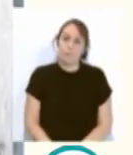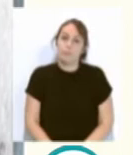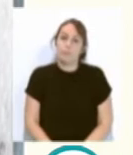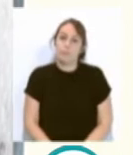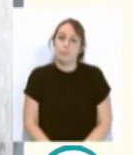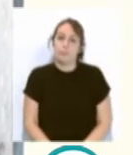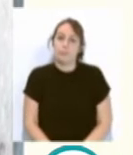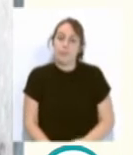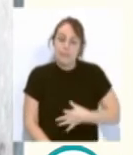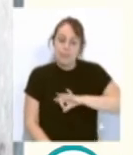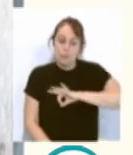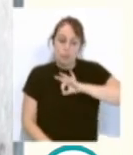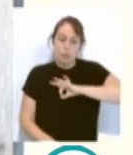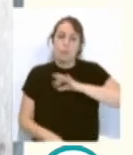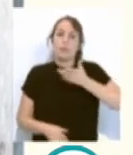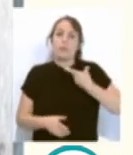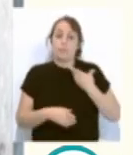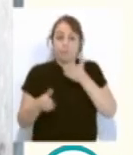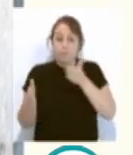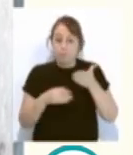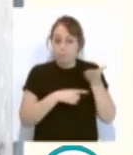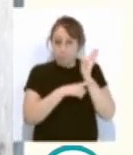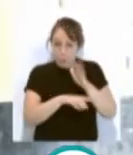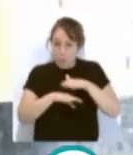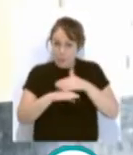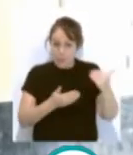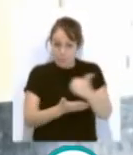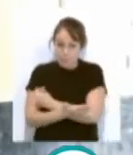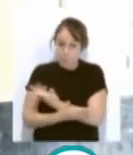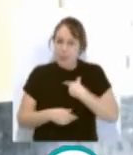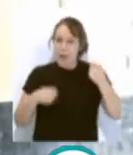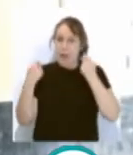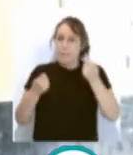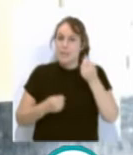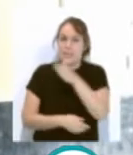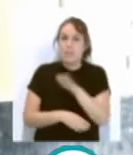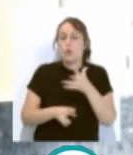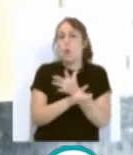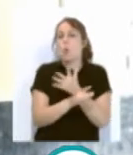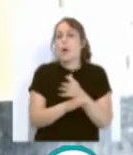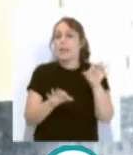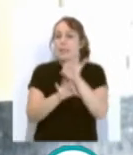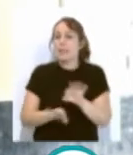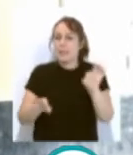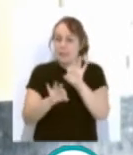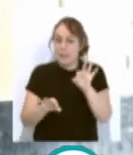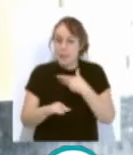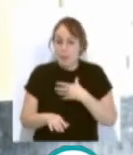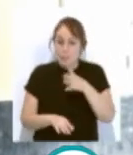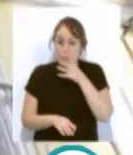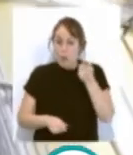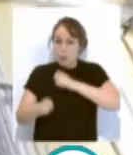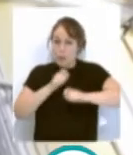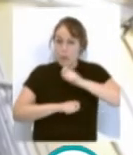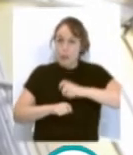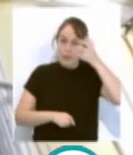El plazo para la presentación de solicitudes para ser beneficiario de la campaña Ningún Niño Sin Juguetes, promovida por la Asociación de Reyes Magos de Cádiz